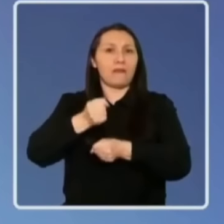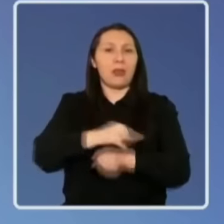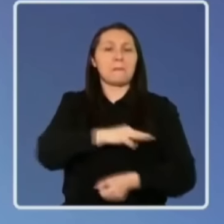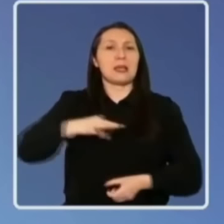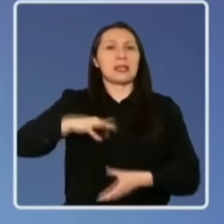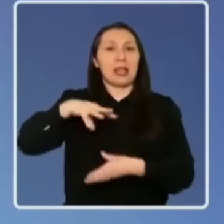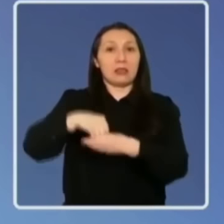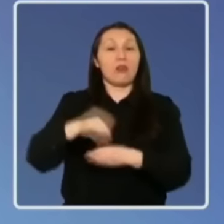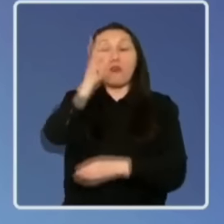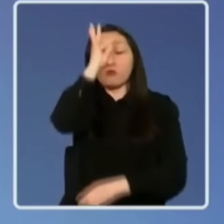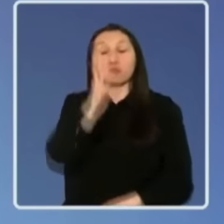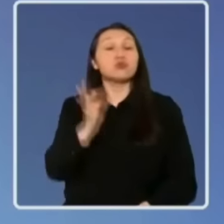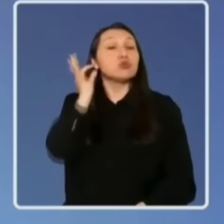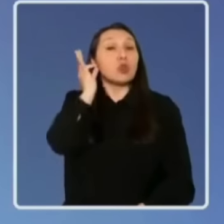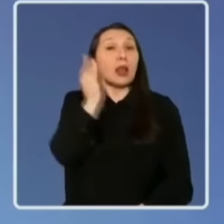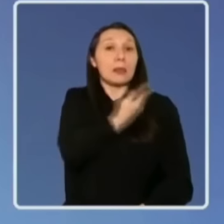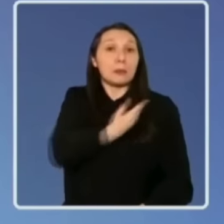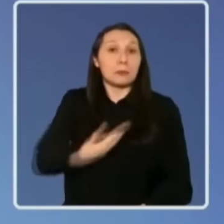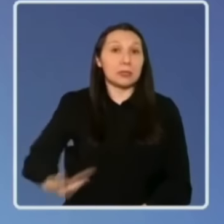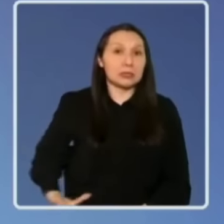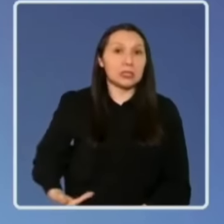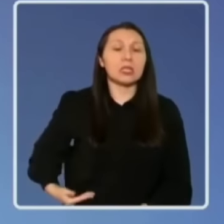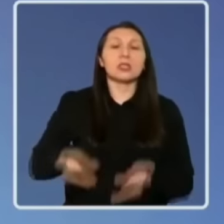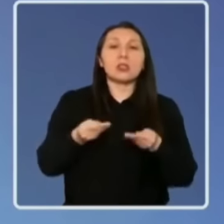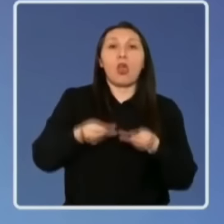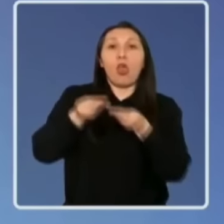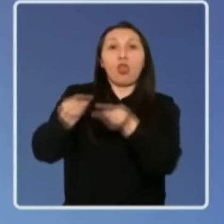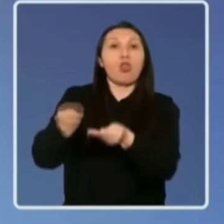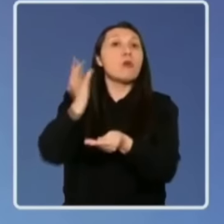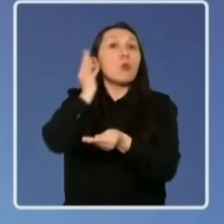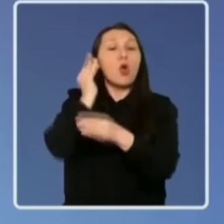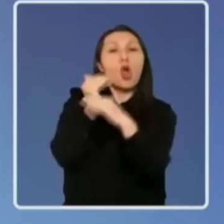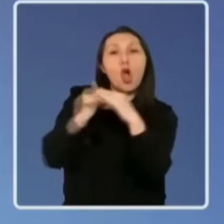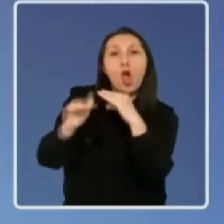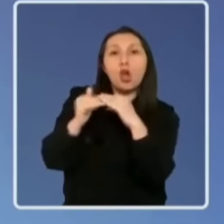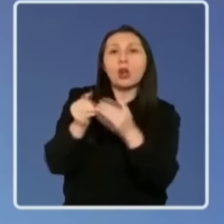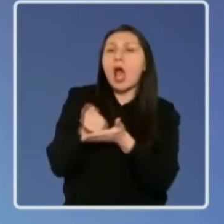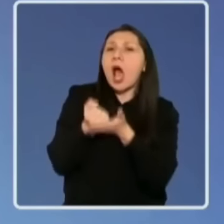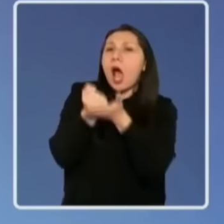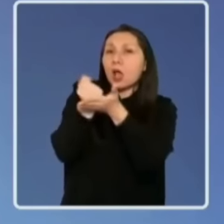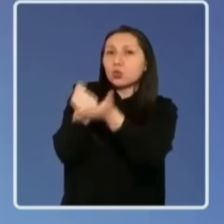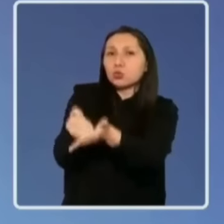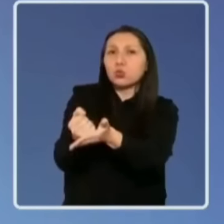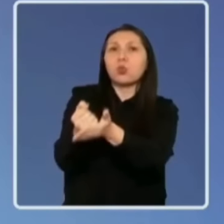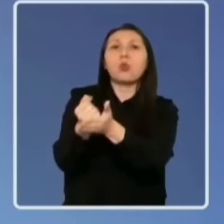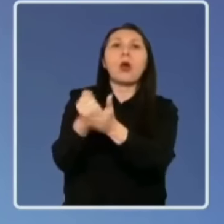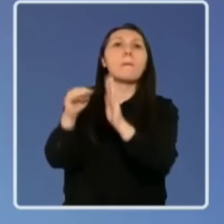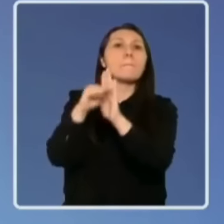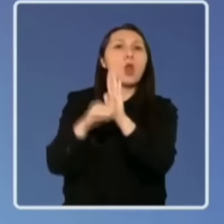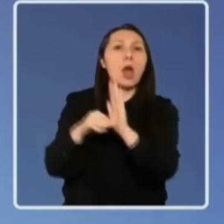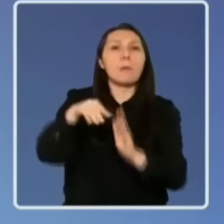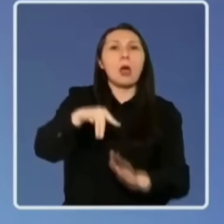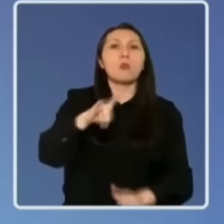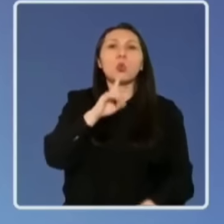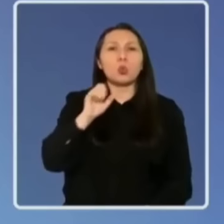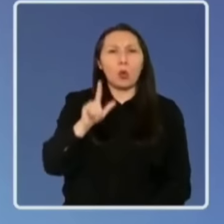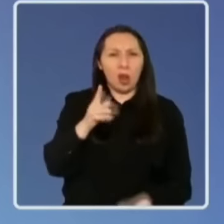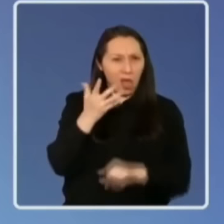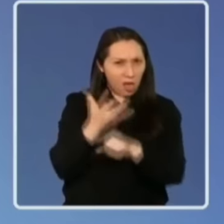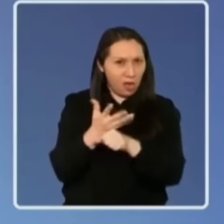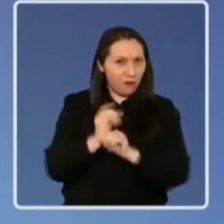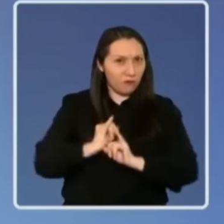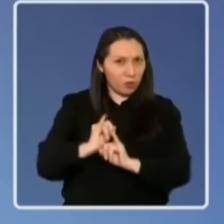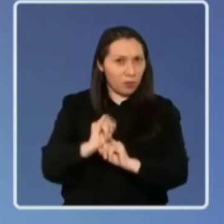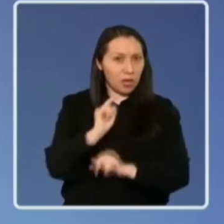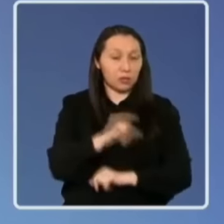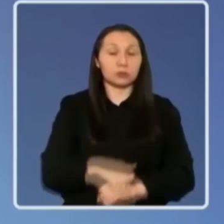una funcionaria del Ejecutivo le entregó a ella un correo ofreciendo ayuda en un programa de una mutual. ¿Qué antecedentes se tienen respecto a